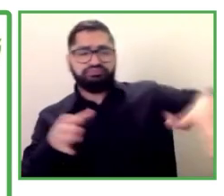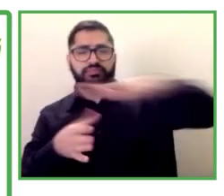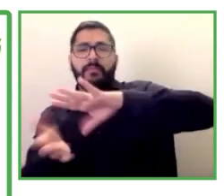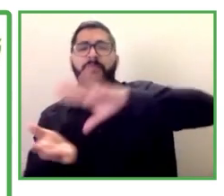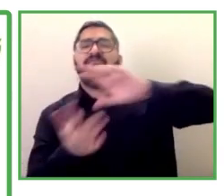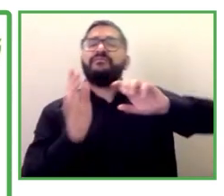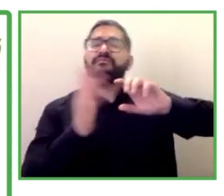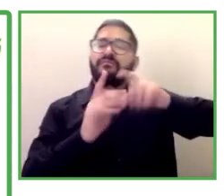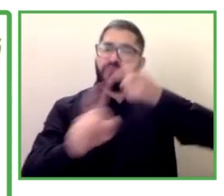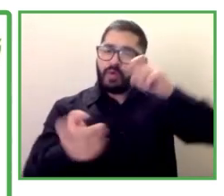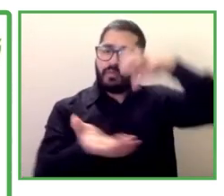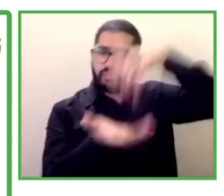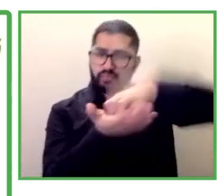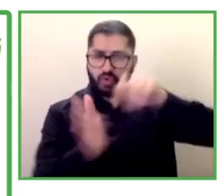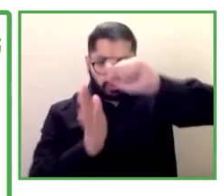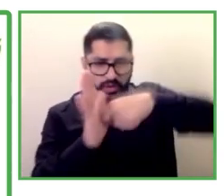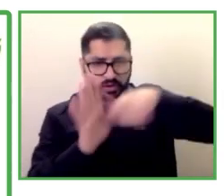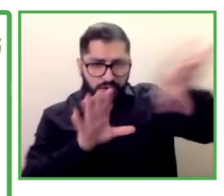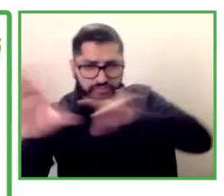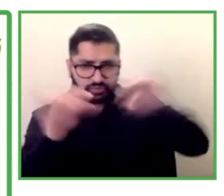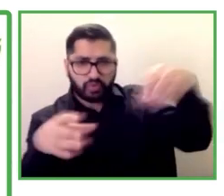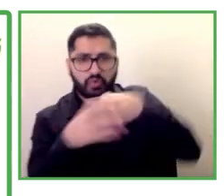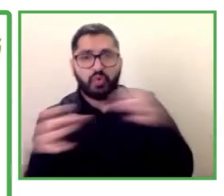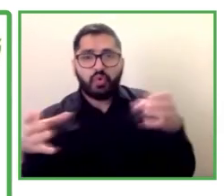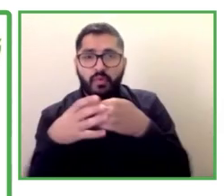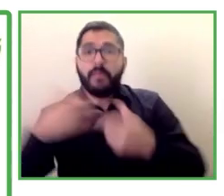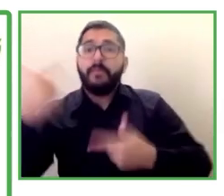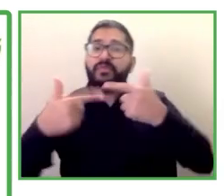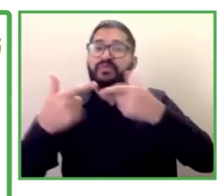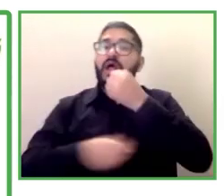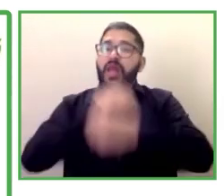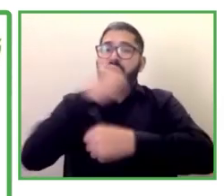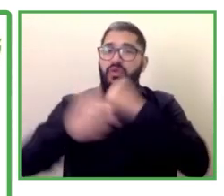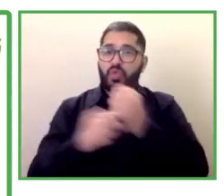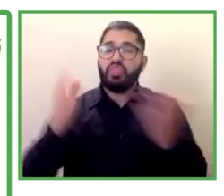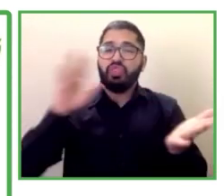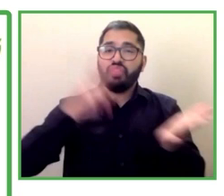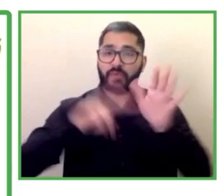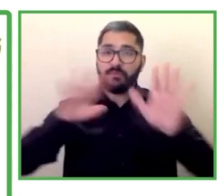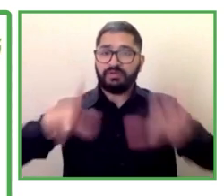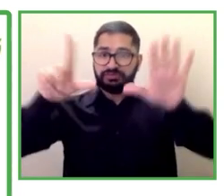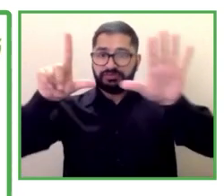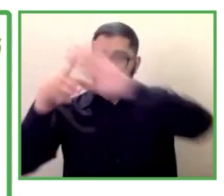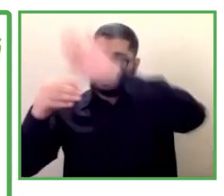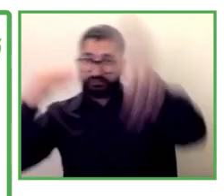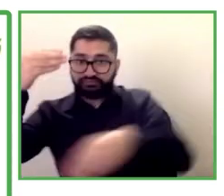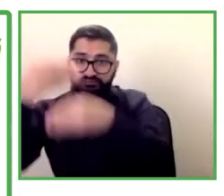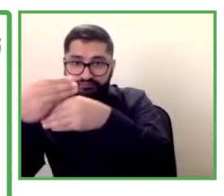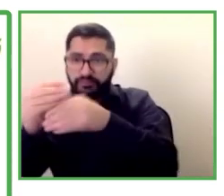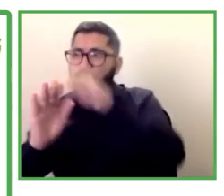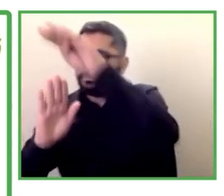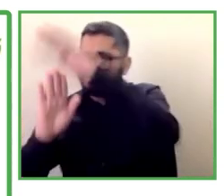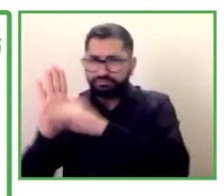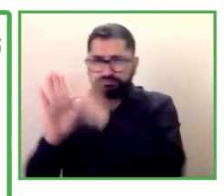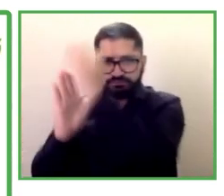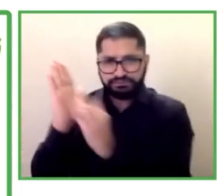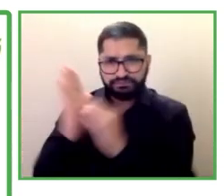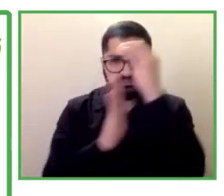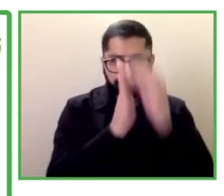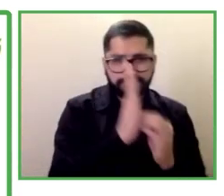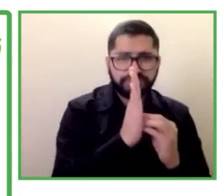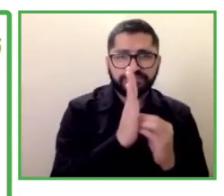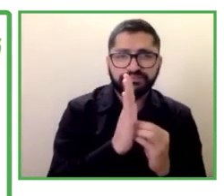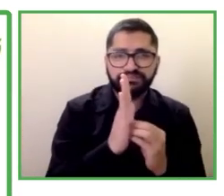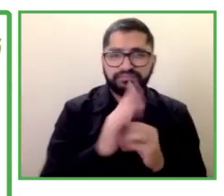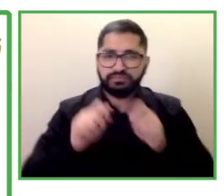del año 2017 se incorporaron así medidas de fomento del empleo de personas con discapacidad como por ejemplo se